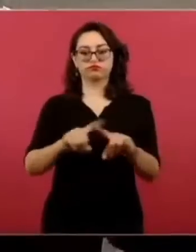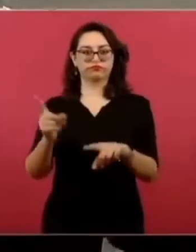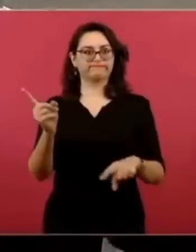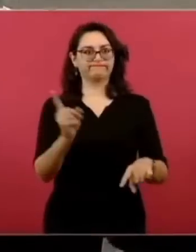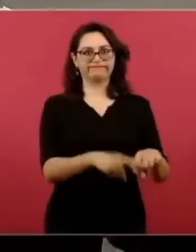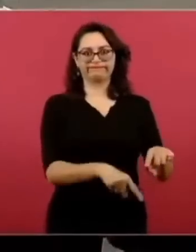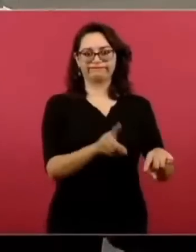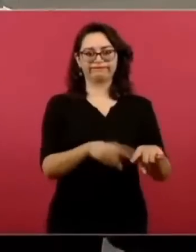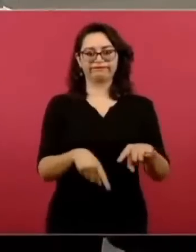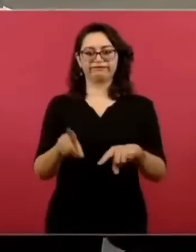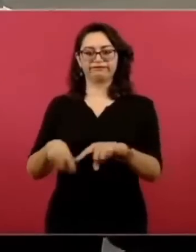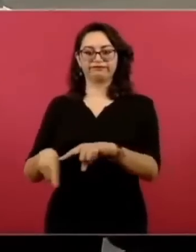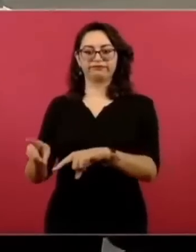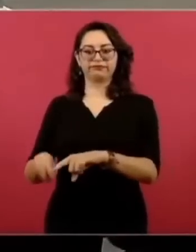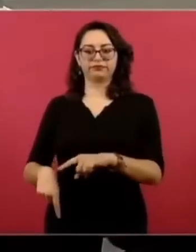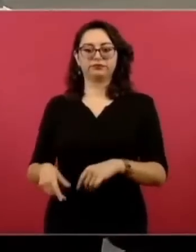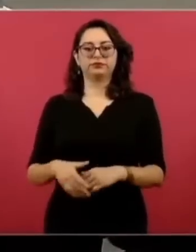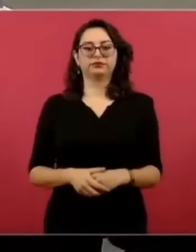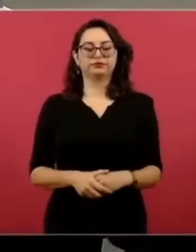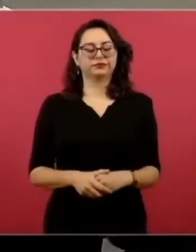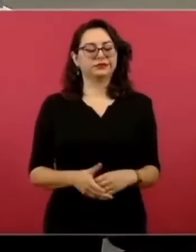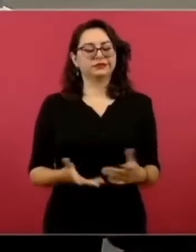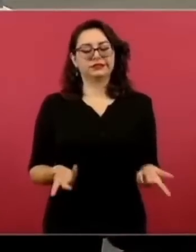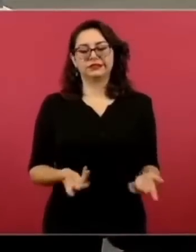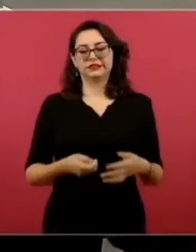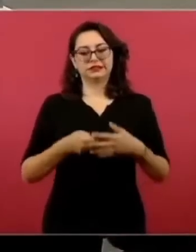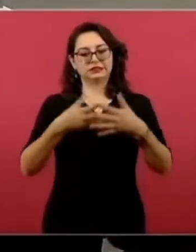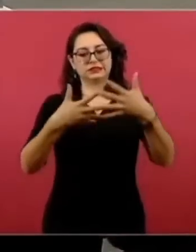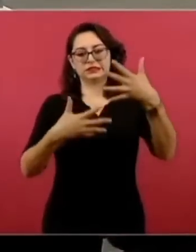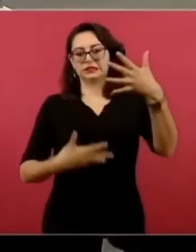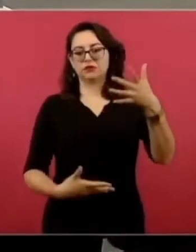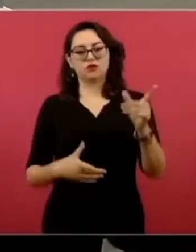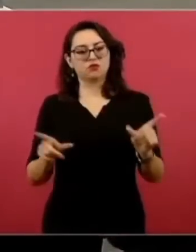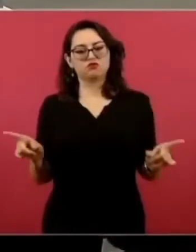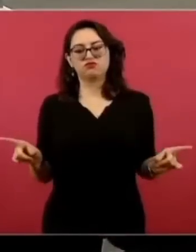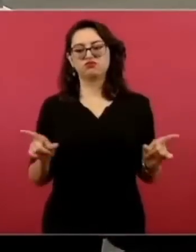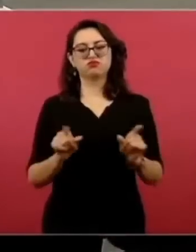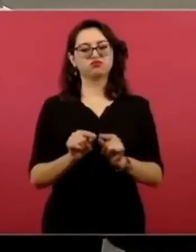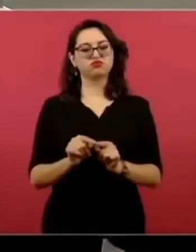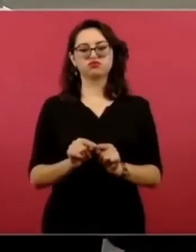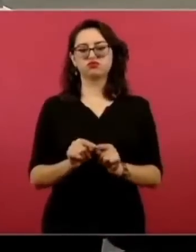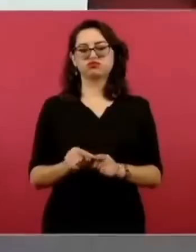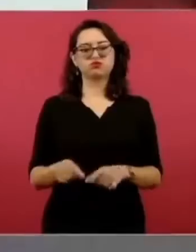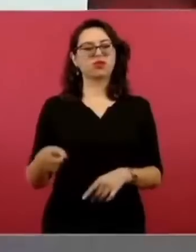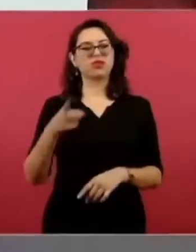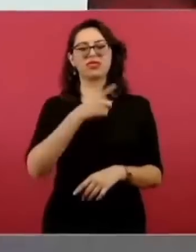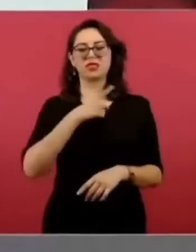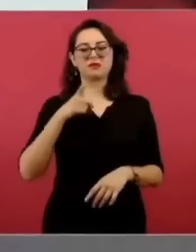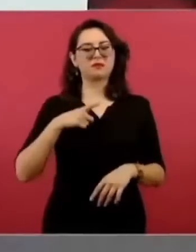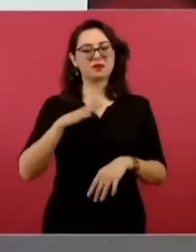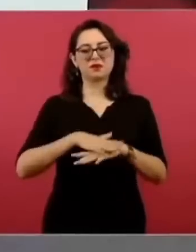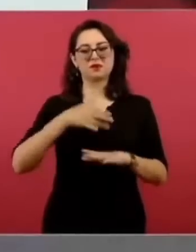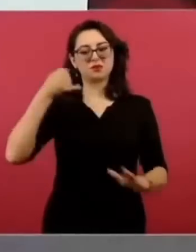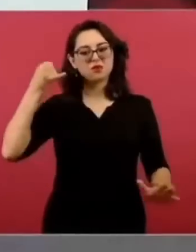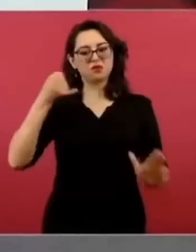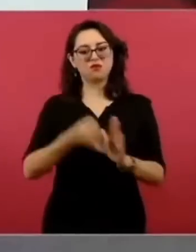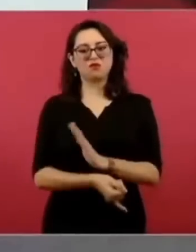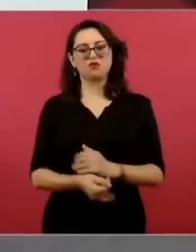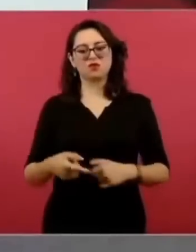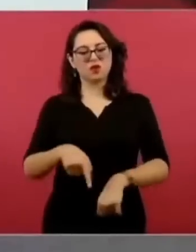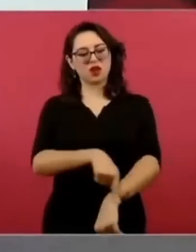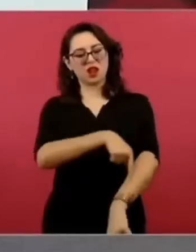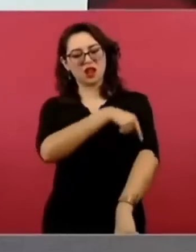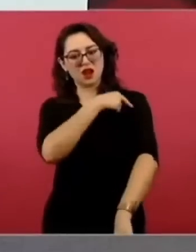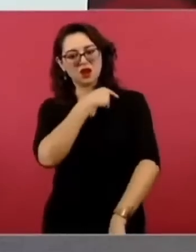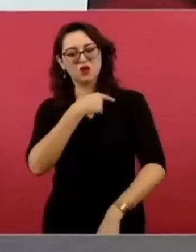adelante, Es que es una síntesis. Hay que ver el... A ver si no está en mi libro. En mi libro está esa